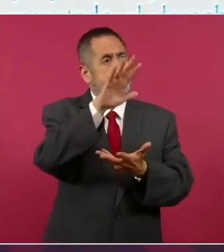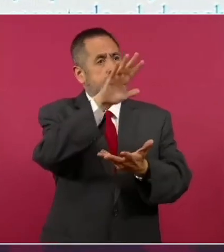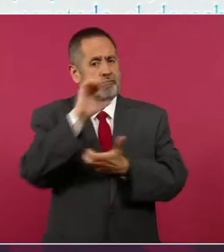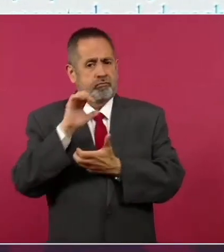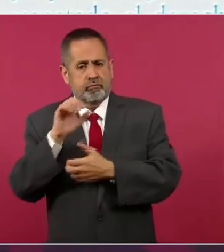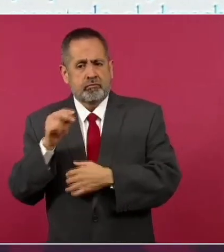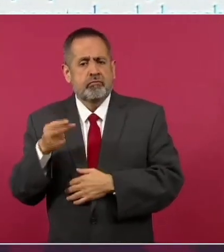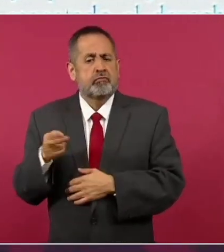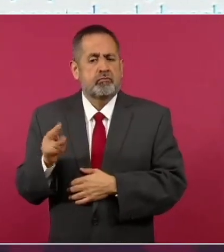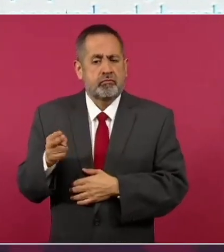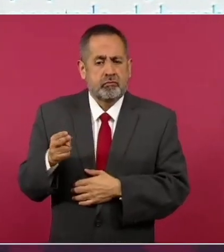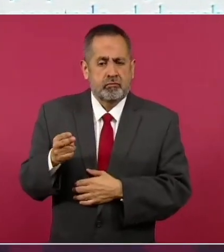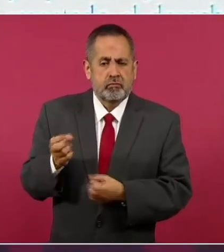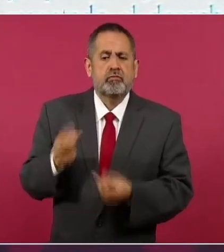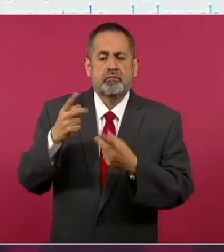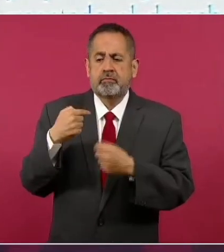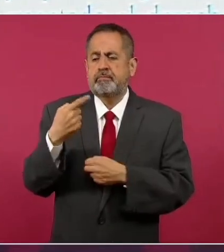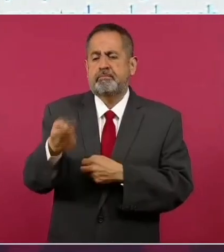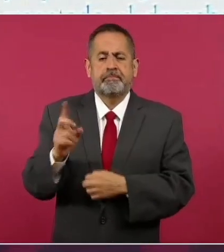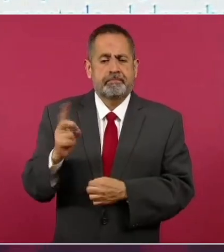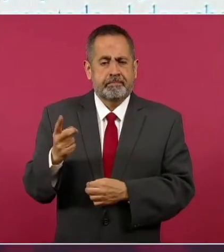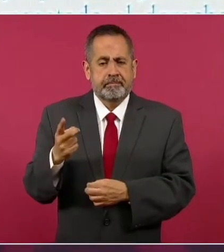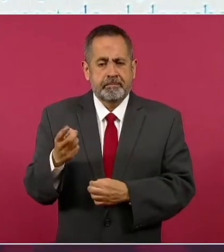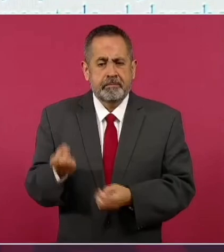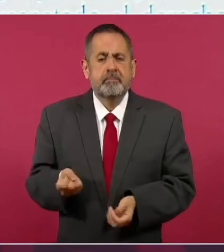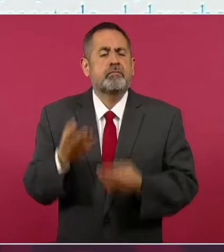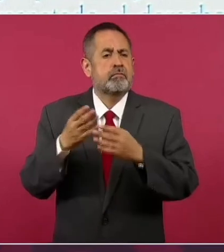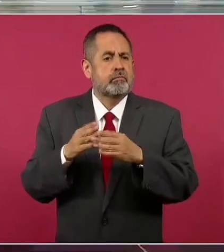tenemos la proyección de lo que viene en diciembre.